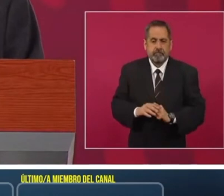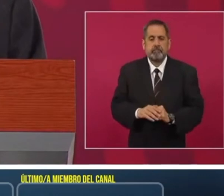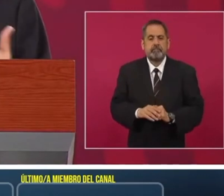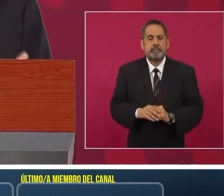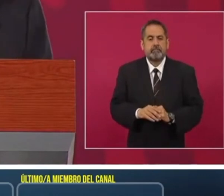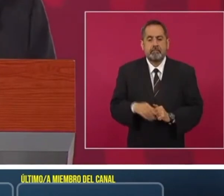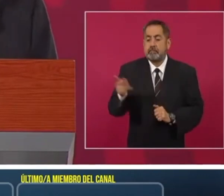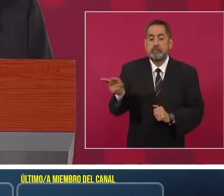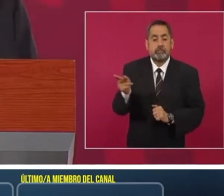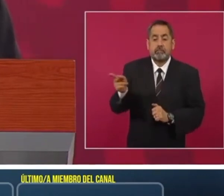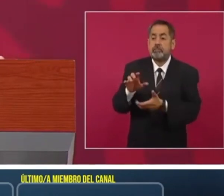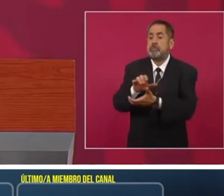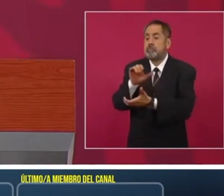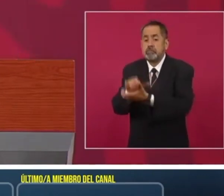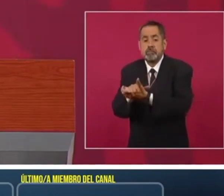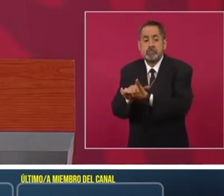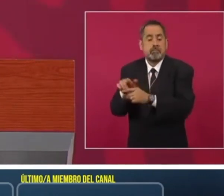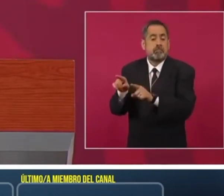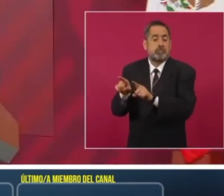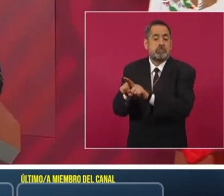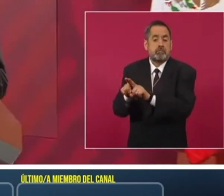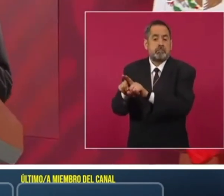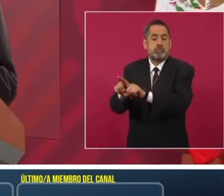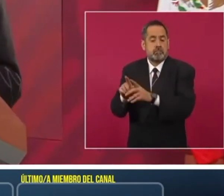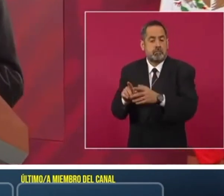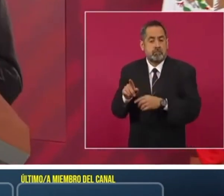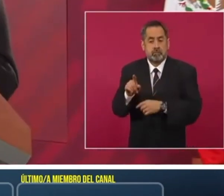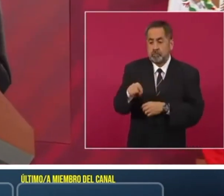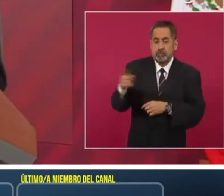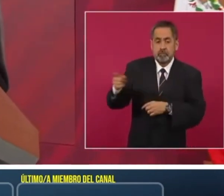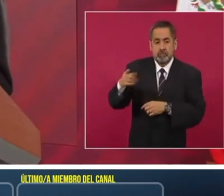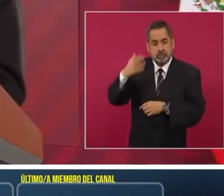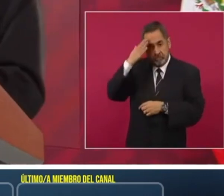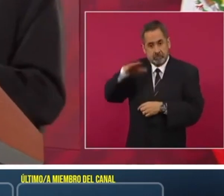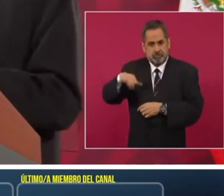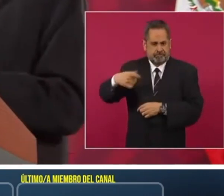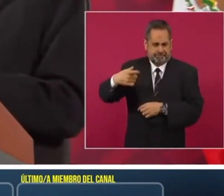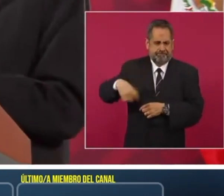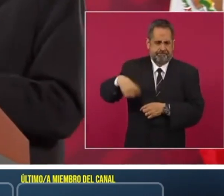Ellos se casaron y al parecer la señora tiene dinero,